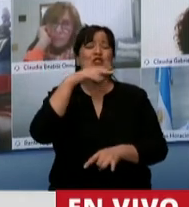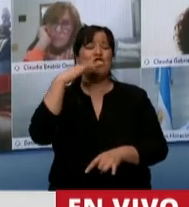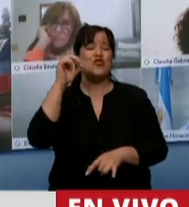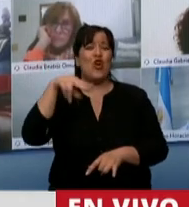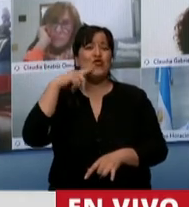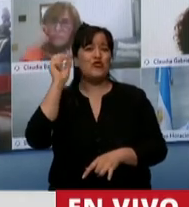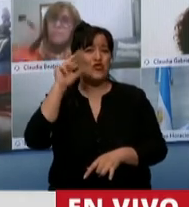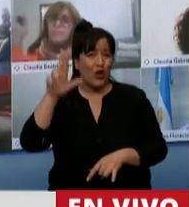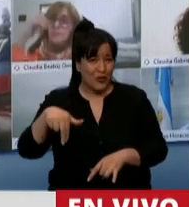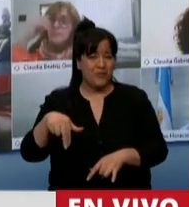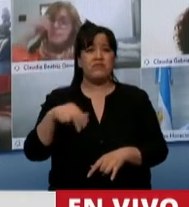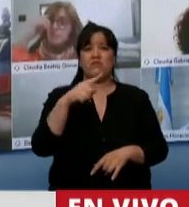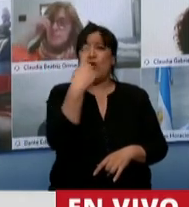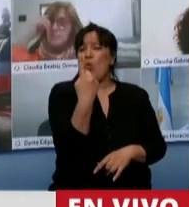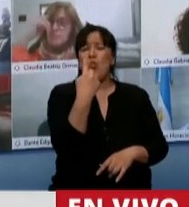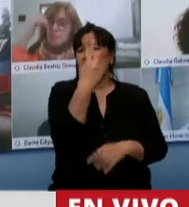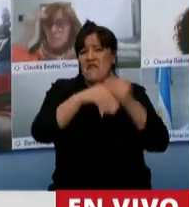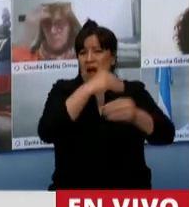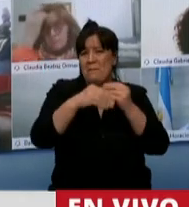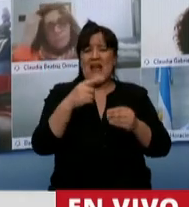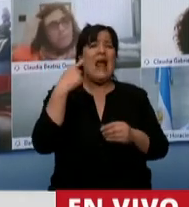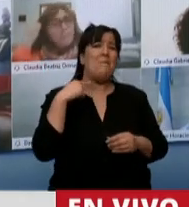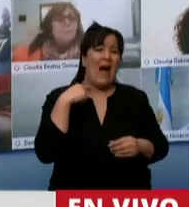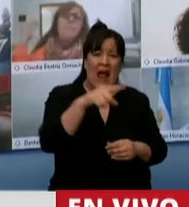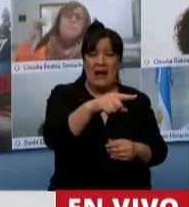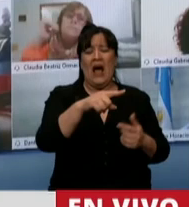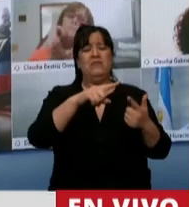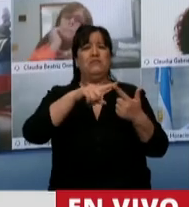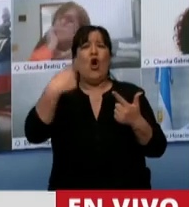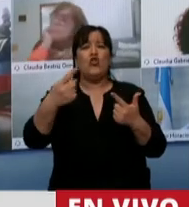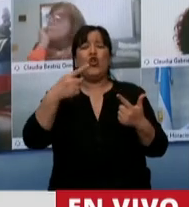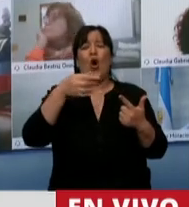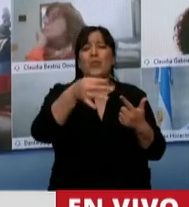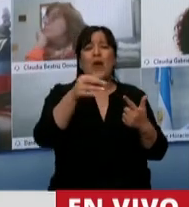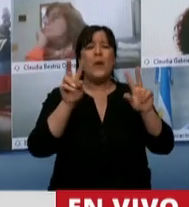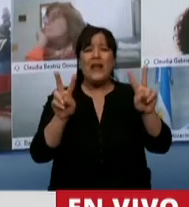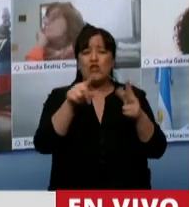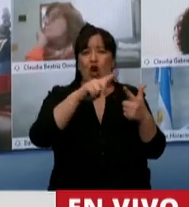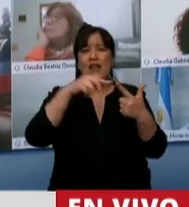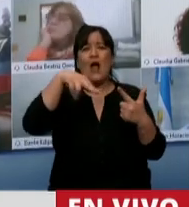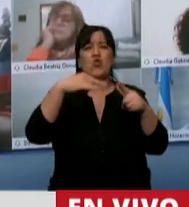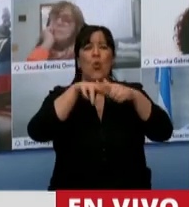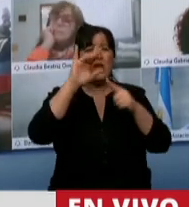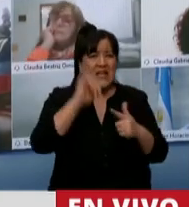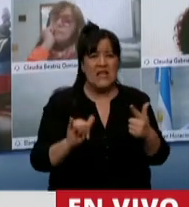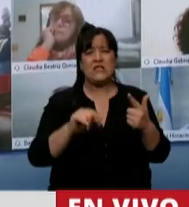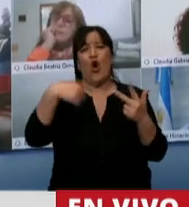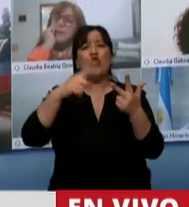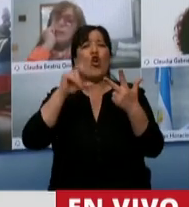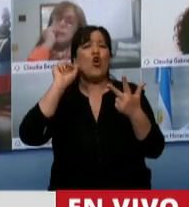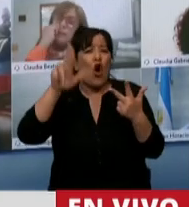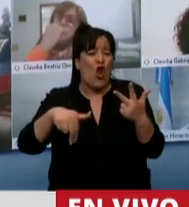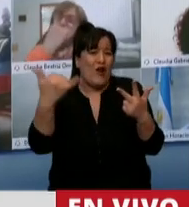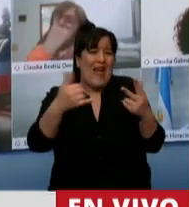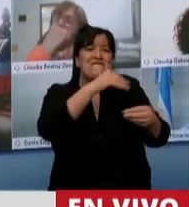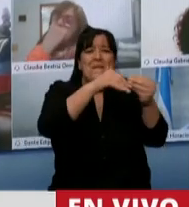hace más de 50 años. Están los Núñez en Victoria, está Rubito Germanier en Colón. Y así les puedo contar